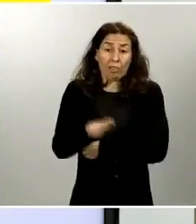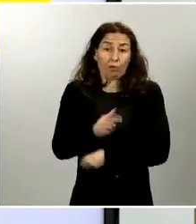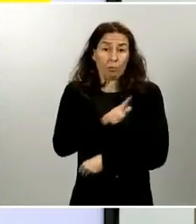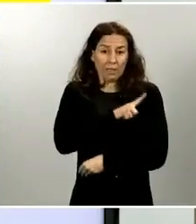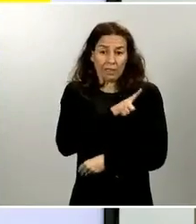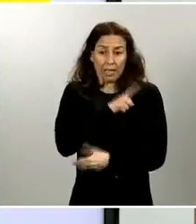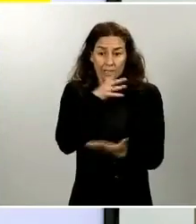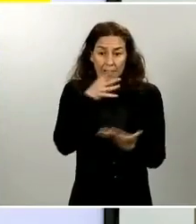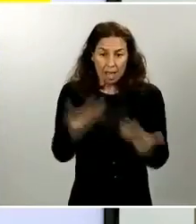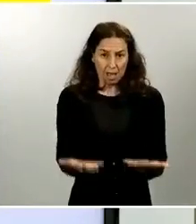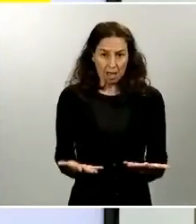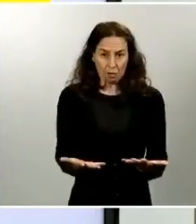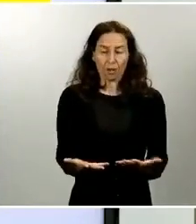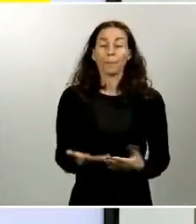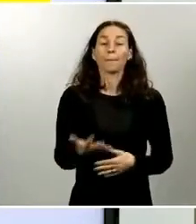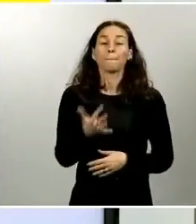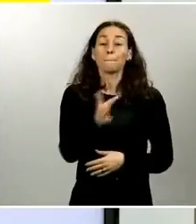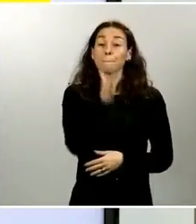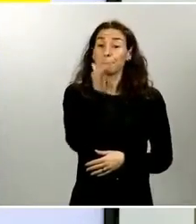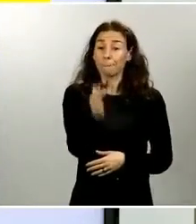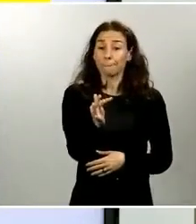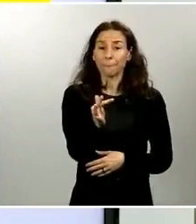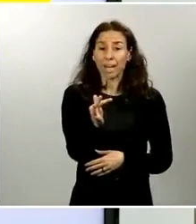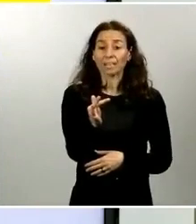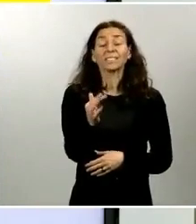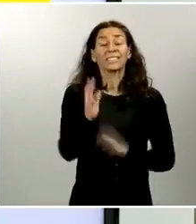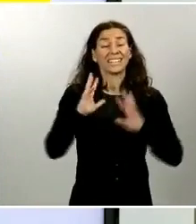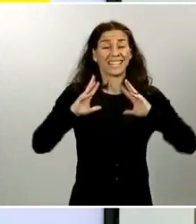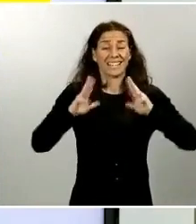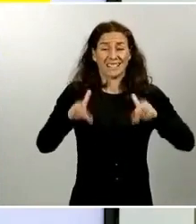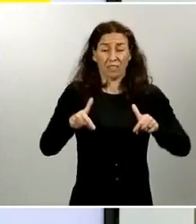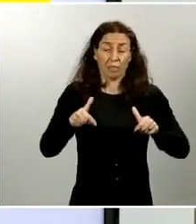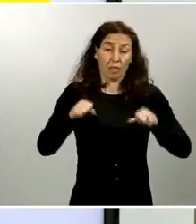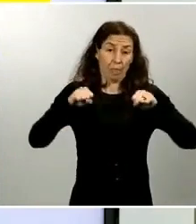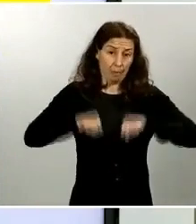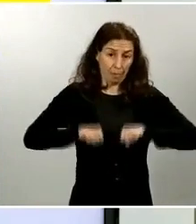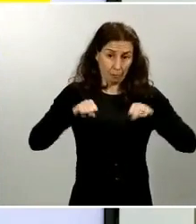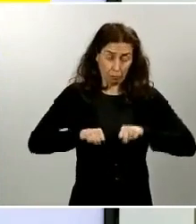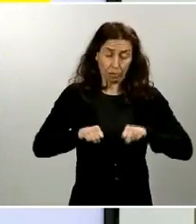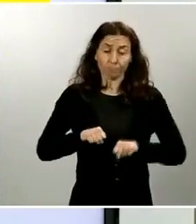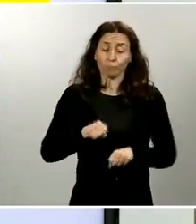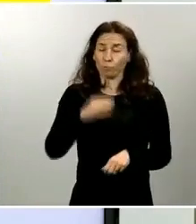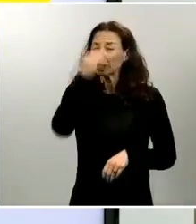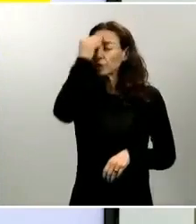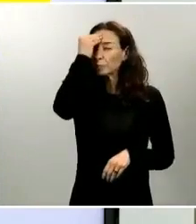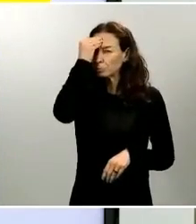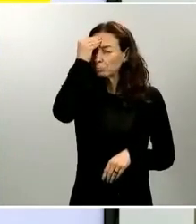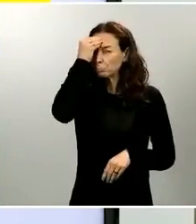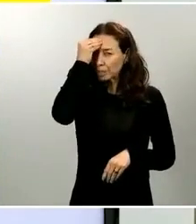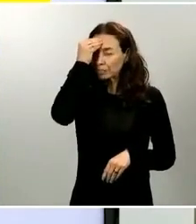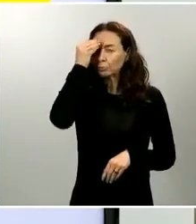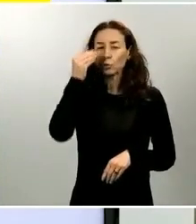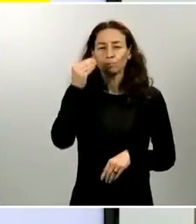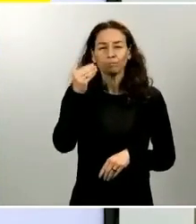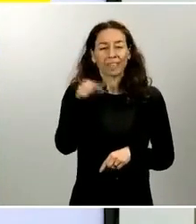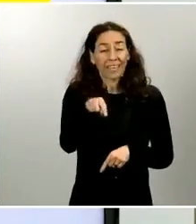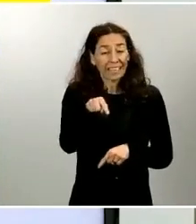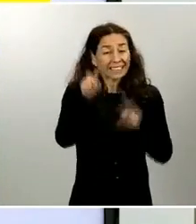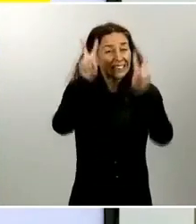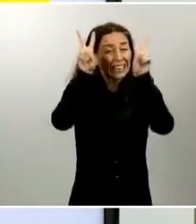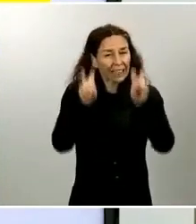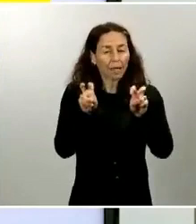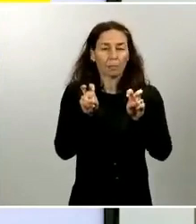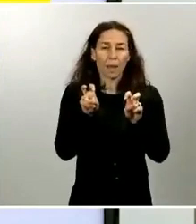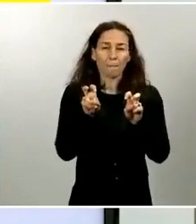particular, cómo se está haciendo en las residencias de mayores. Y creo que merece la pena el detenernos un poquito en detallar cómo